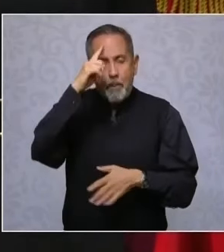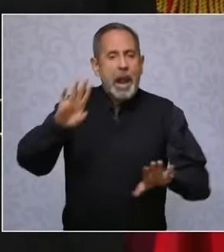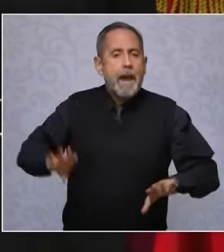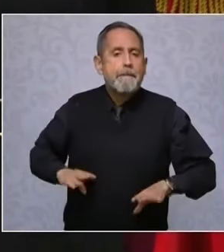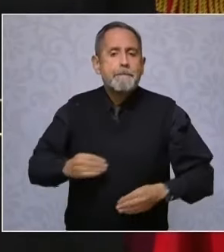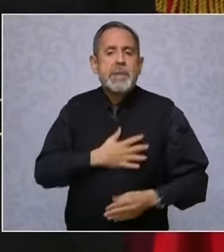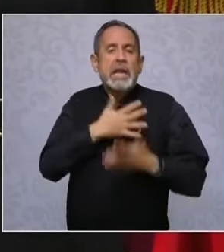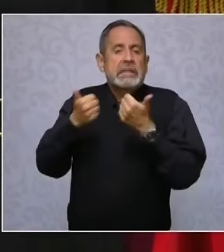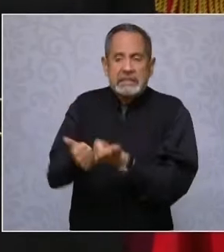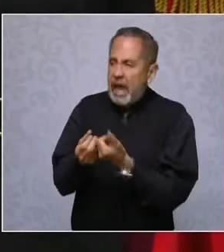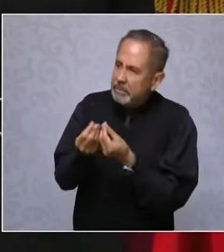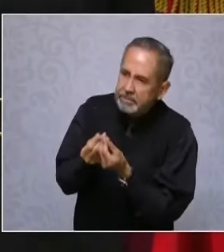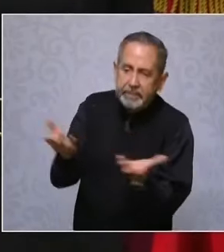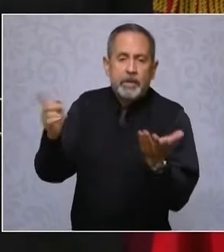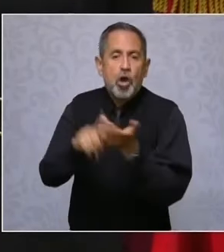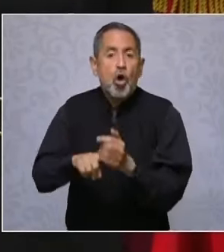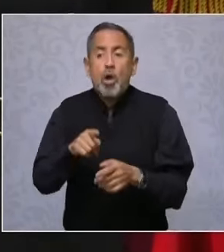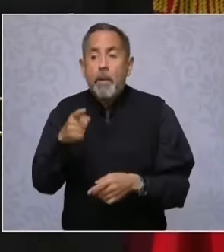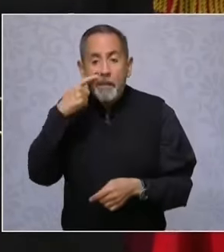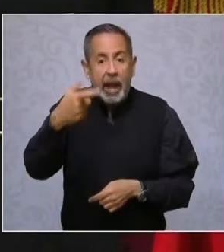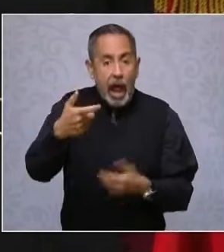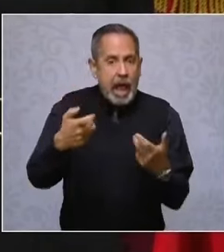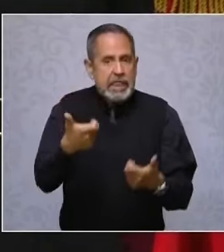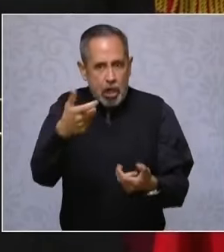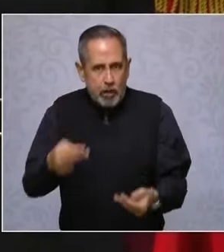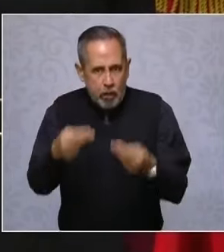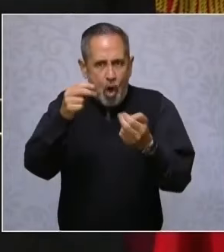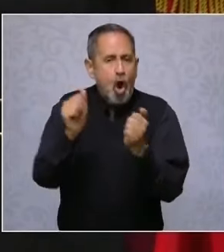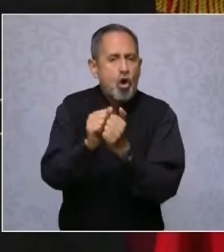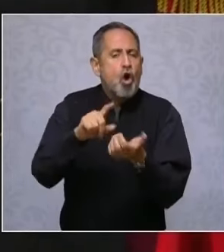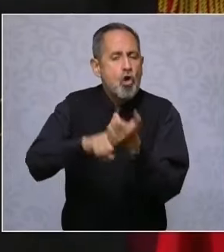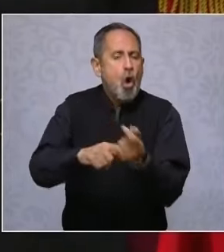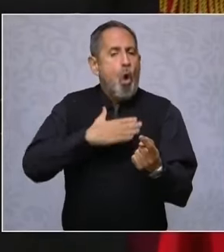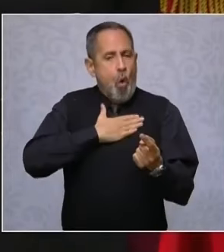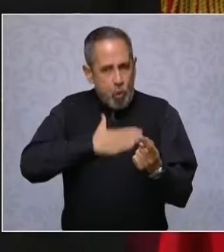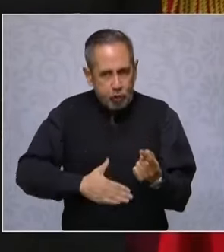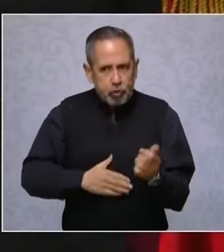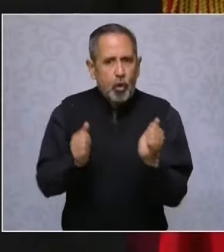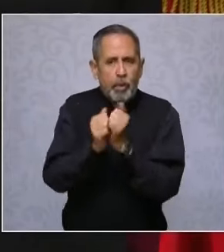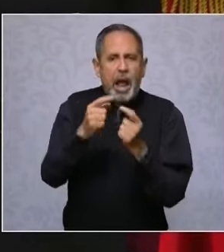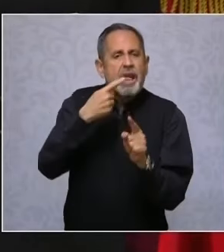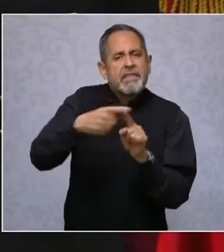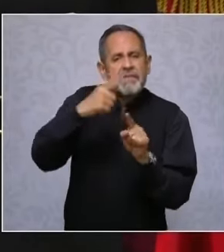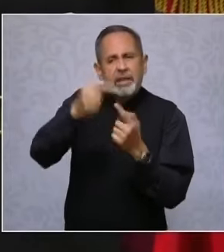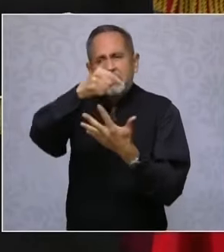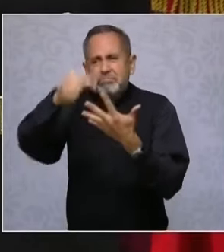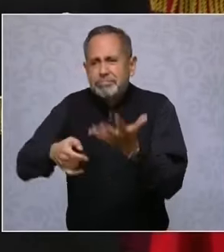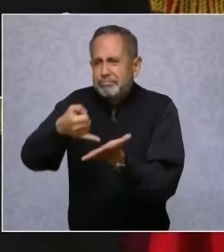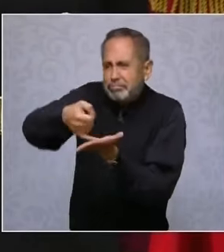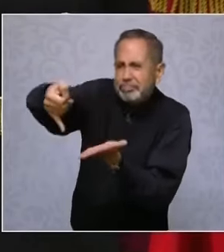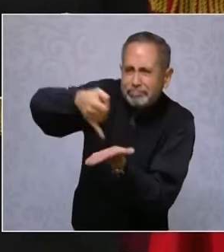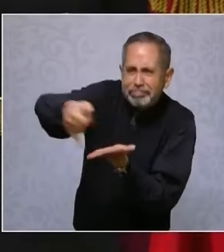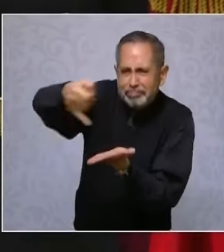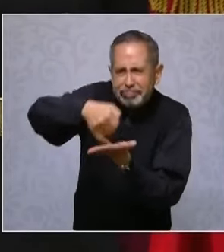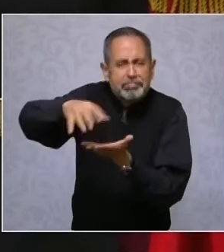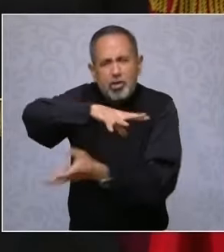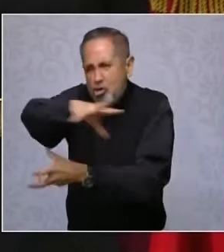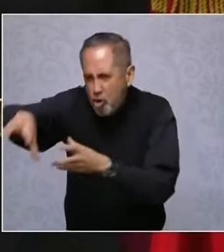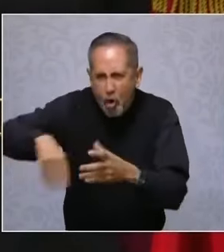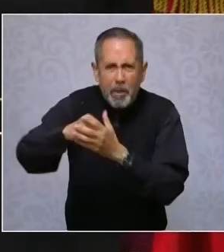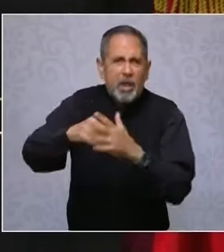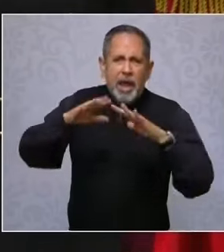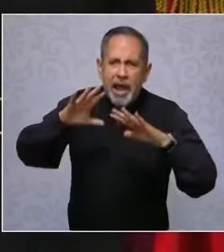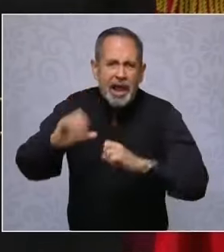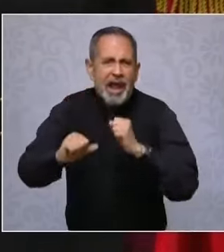el objetivo de promover precios y comercio justo para diversos productos agropecuarios y seguir atendiendo a